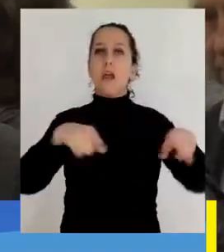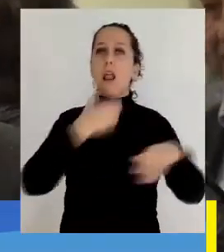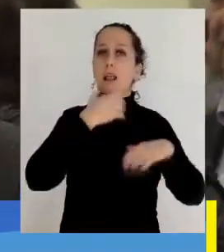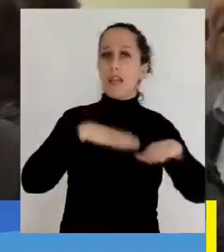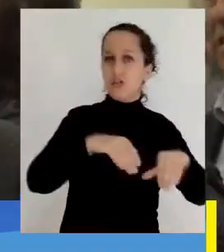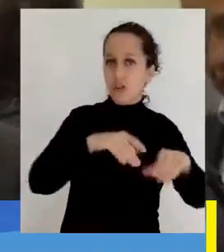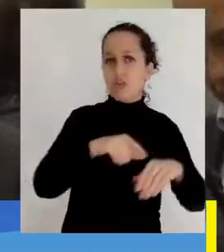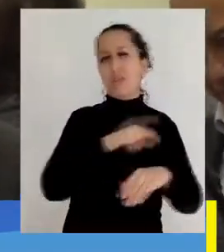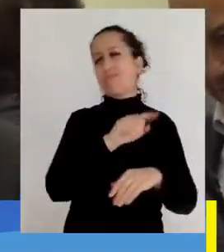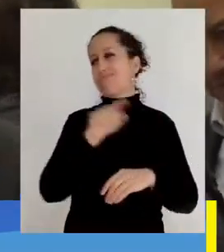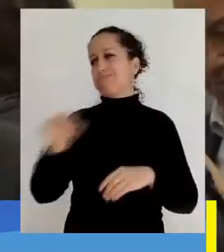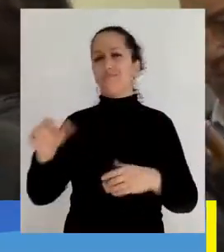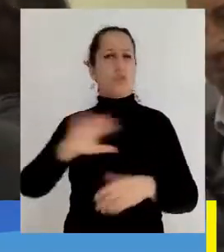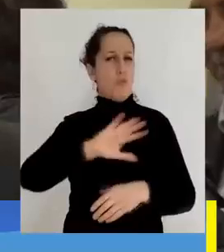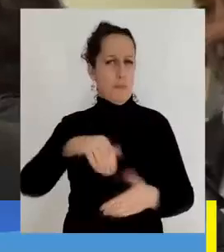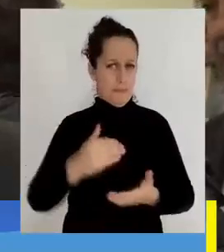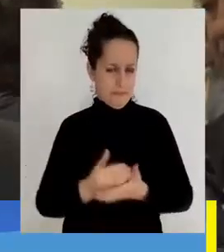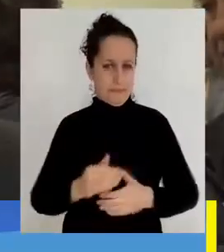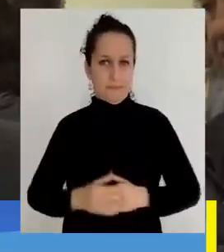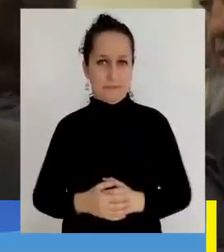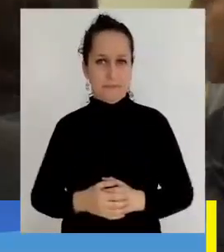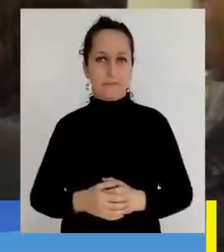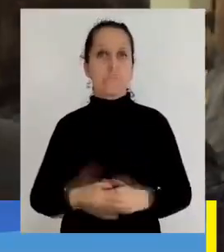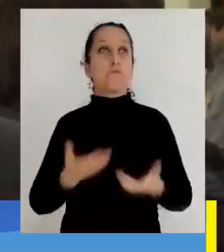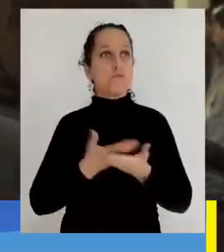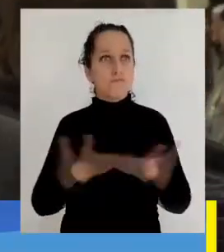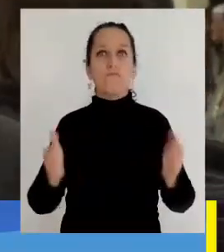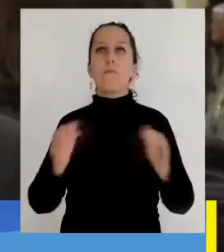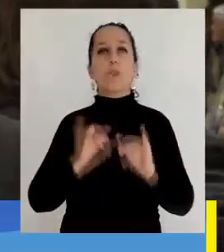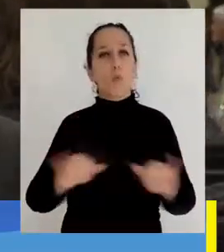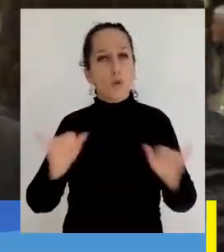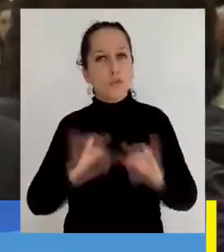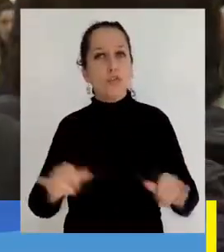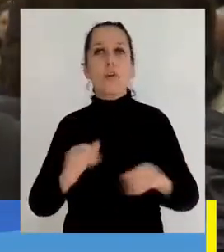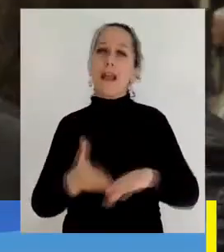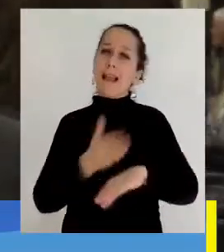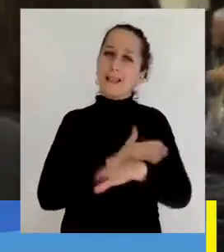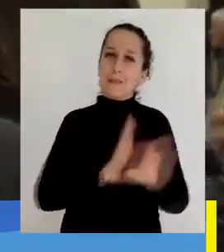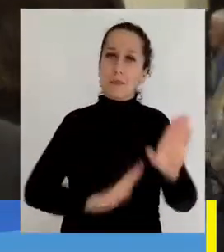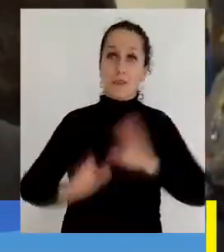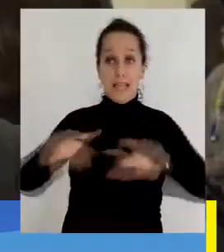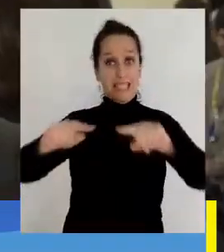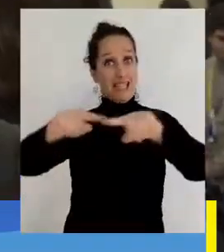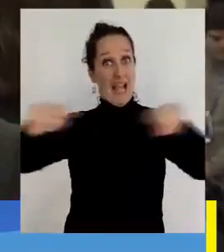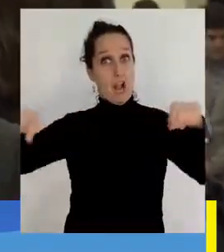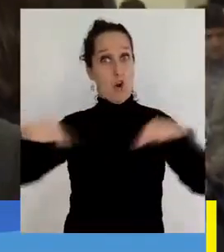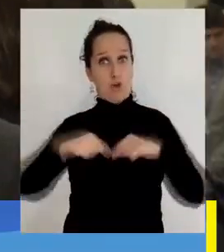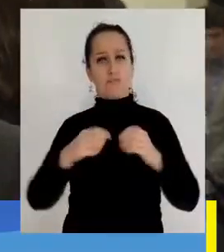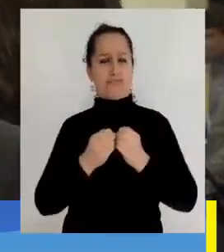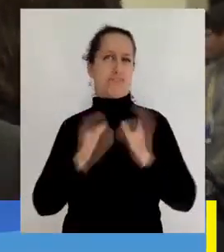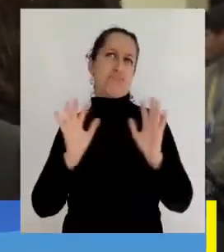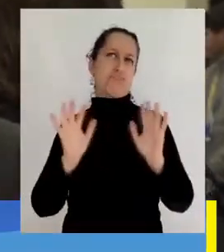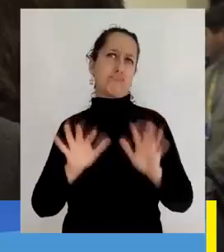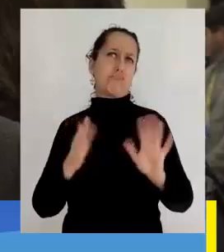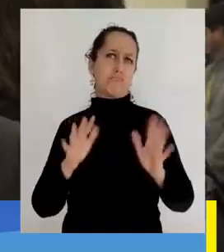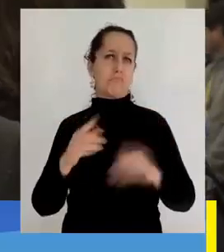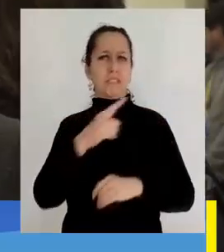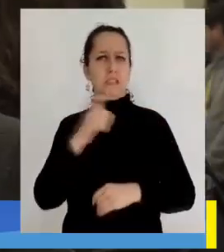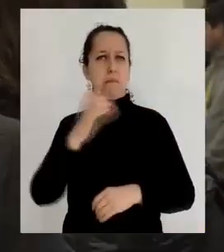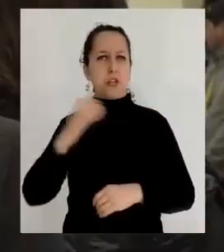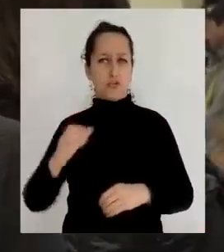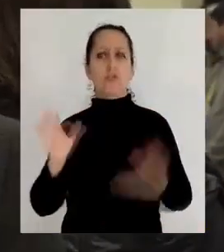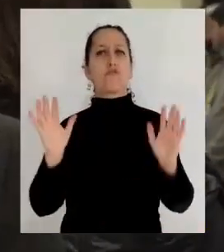kinesiología, entre otras. Vamos a desarrollar un eje promocional y preventivo en un salón que tiene una gran capacidad para